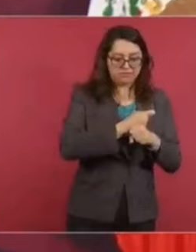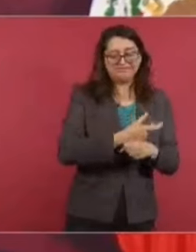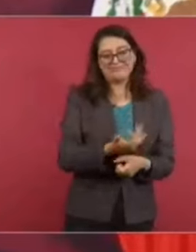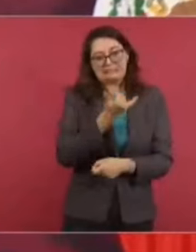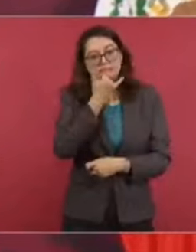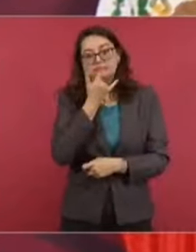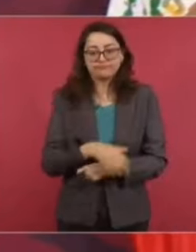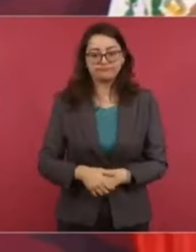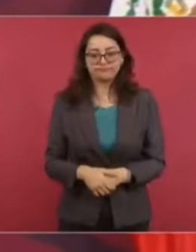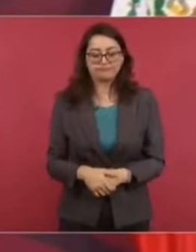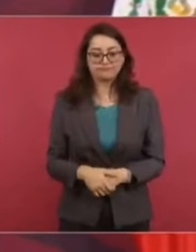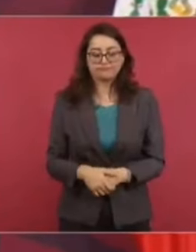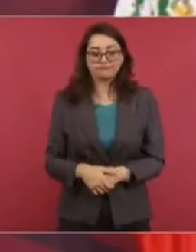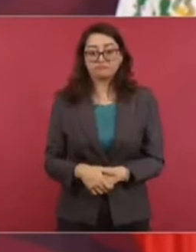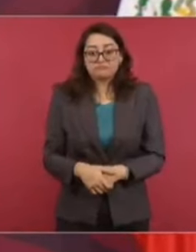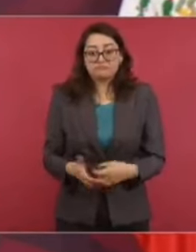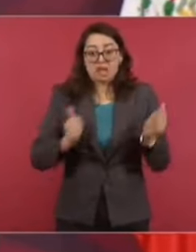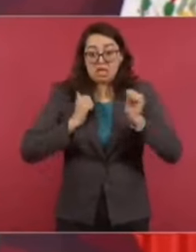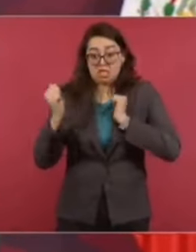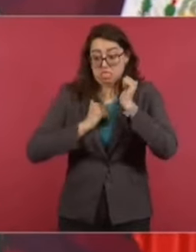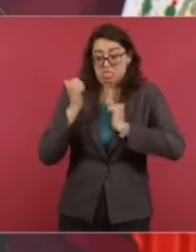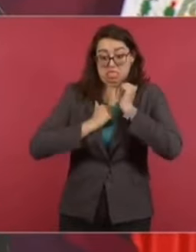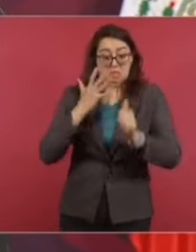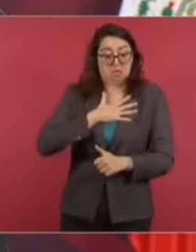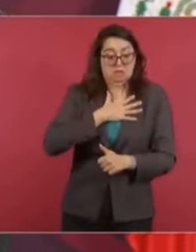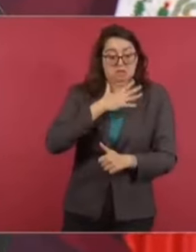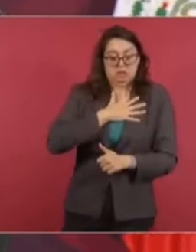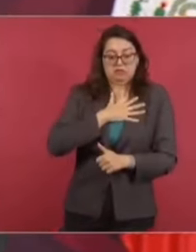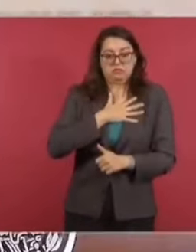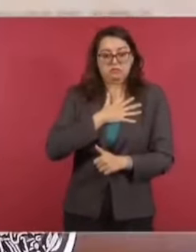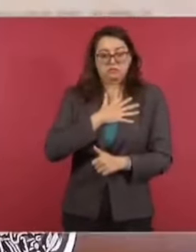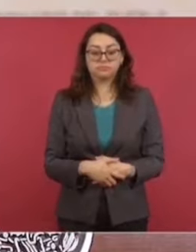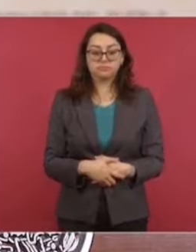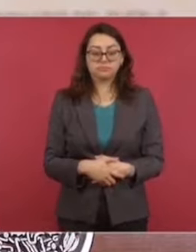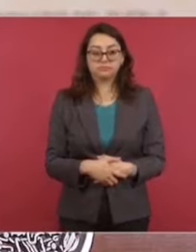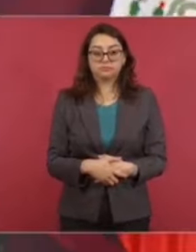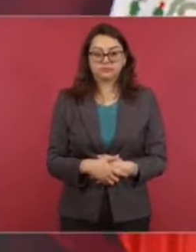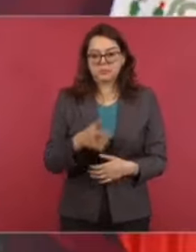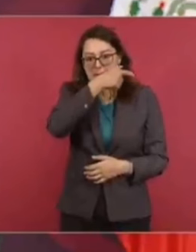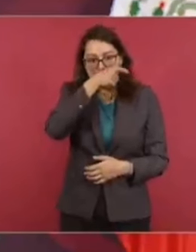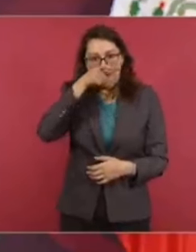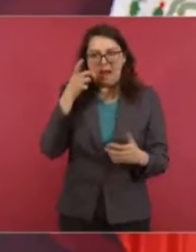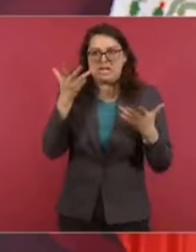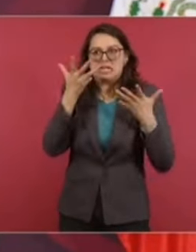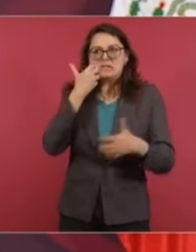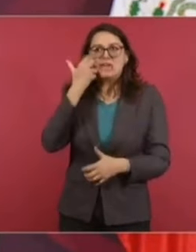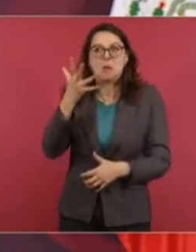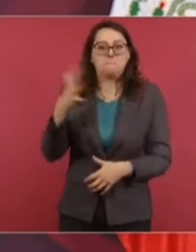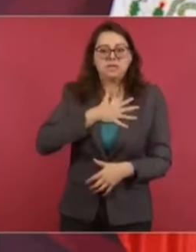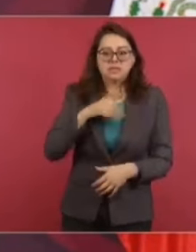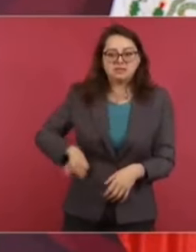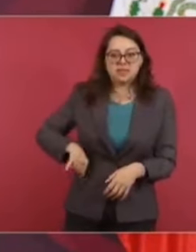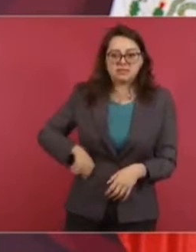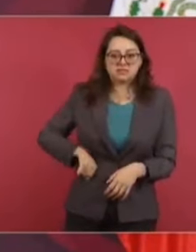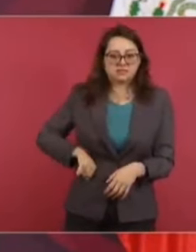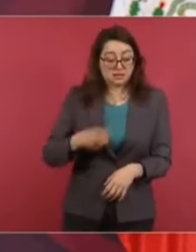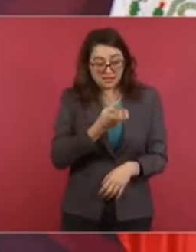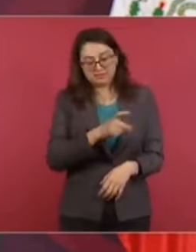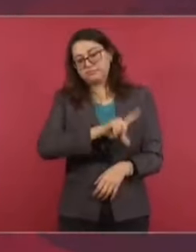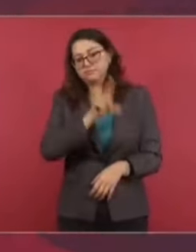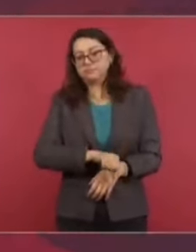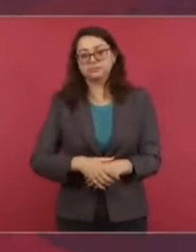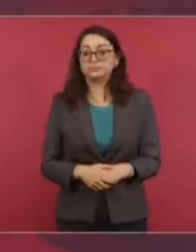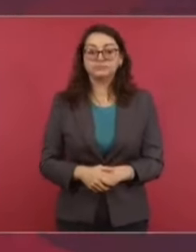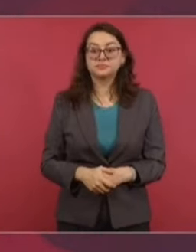no sirve de nada un político. No es más que un oportunista, un convenenciero, un ambicioso, vulgar. Quien no tiene ideales,